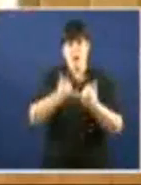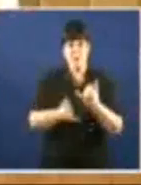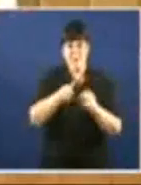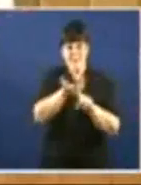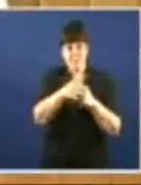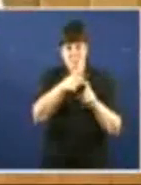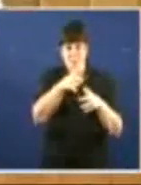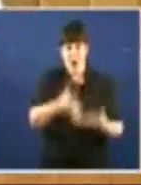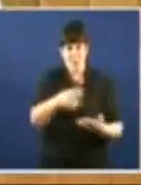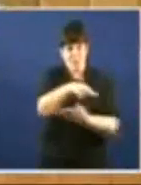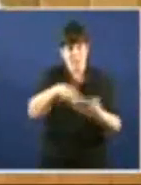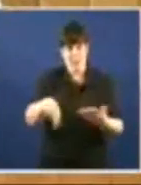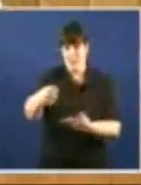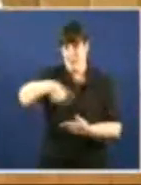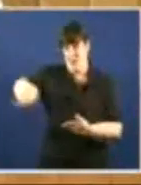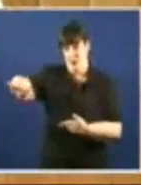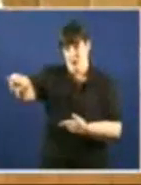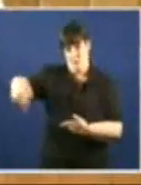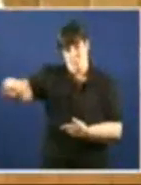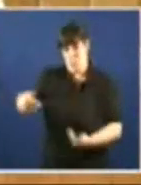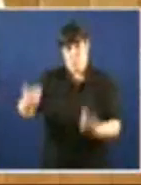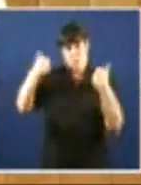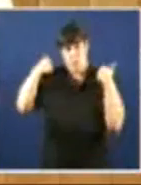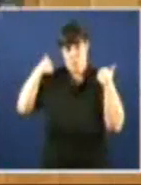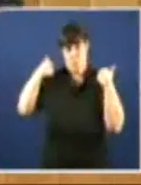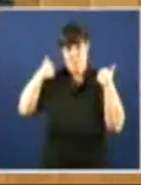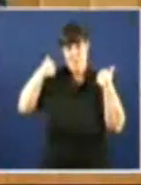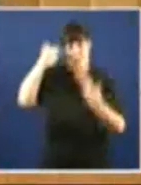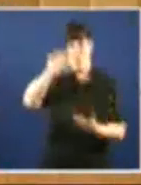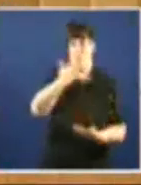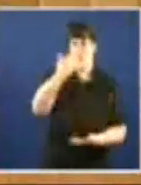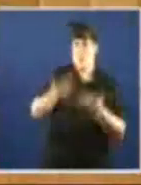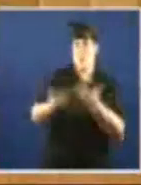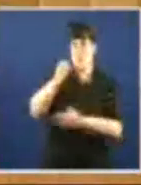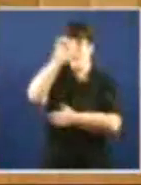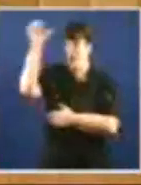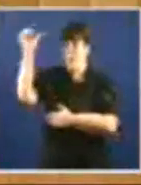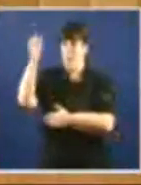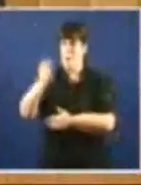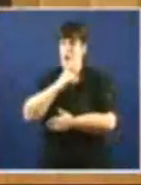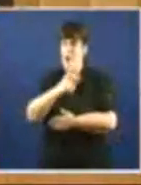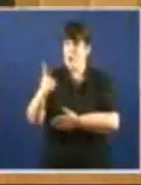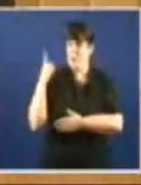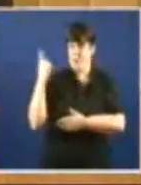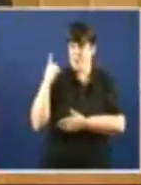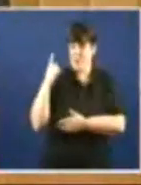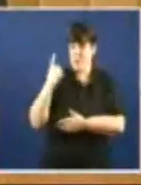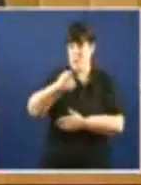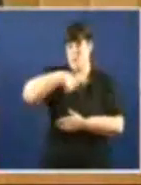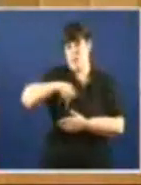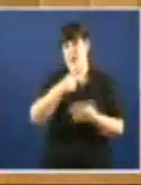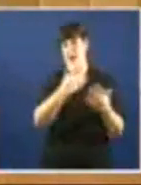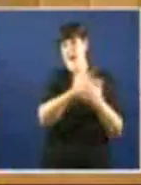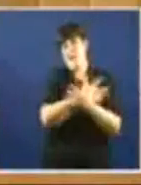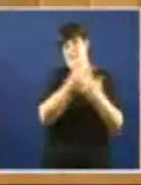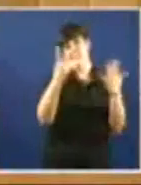actual Con unha crise demográfica Sin paragón No resto de Europa O ano pasado No 2012 Galiza perdeu Daza sete mil Novecentos